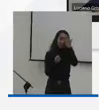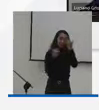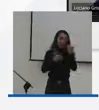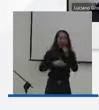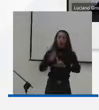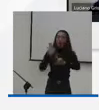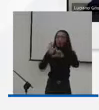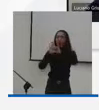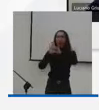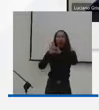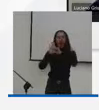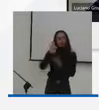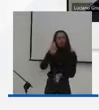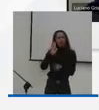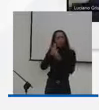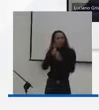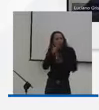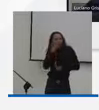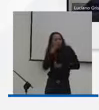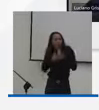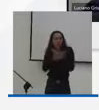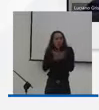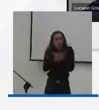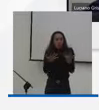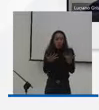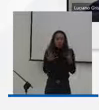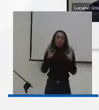modernización de esta ley que tanto bien...